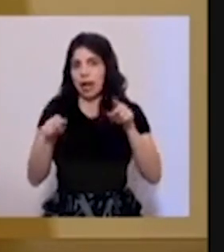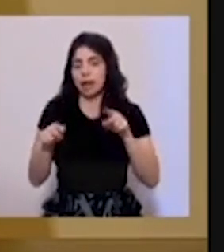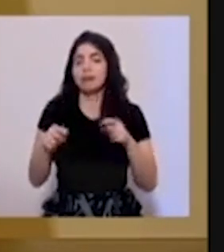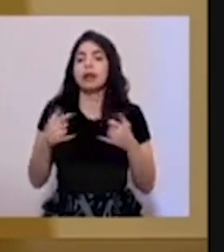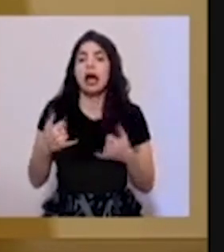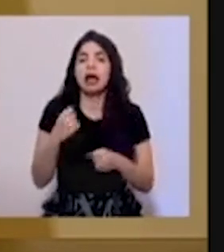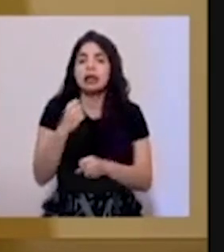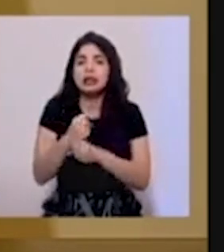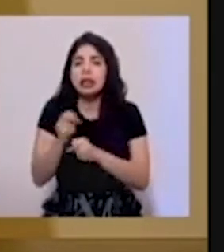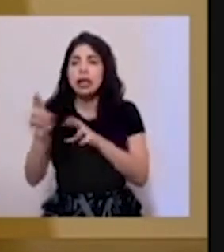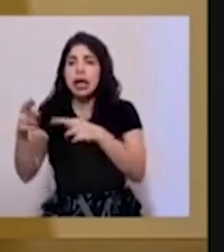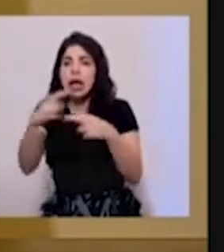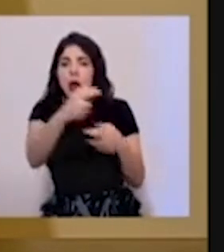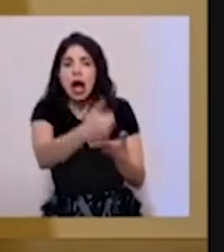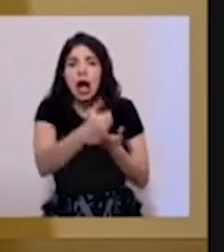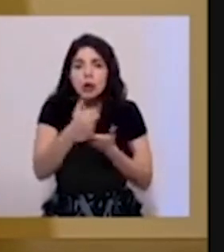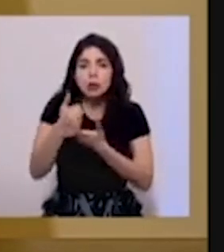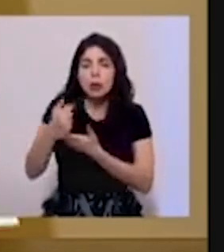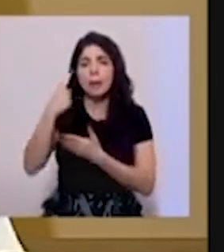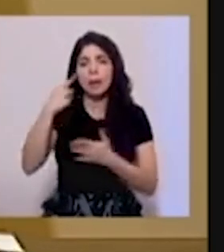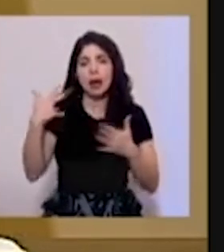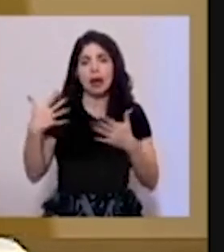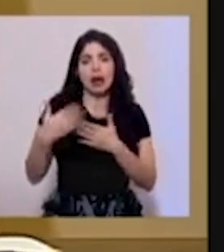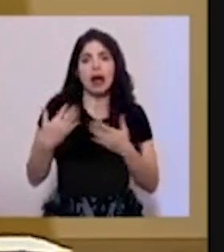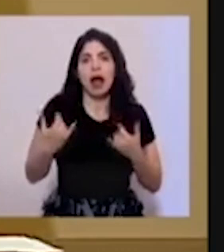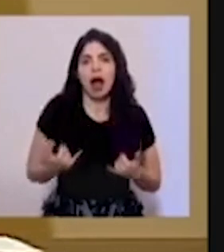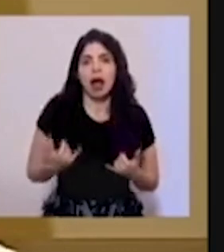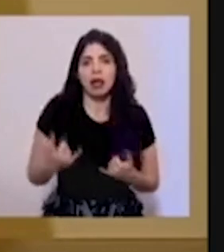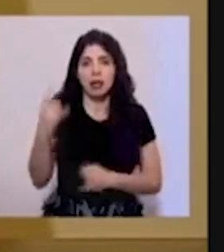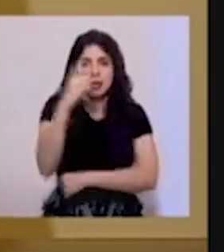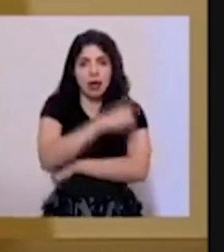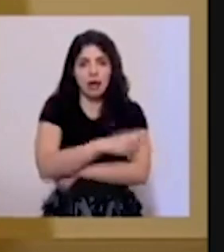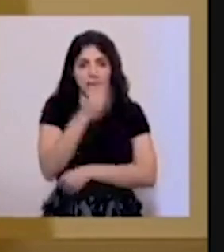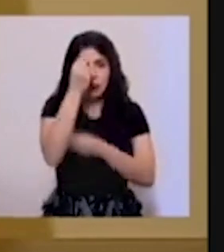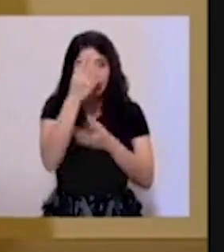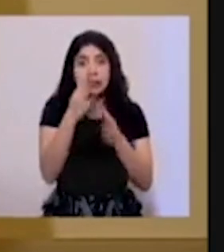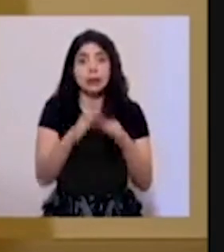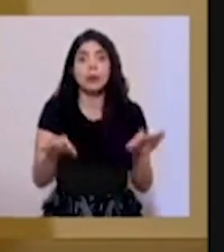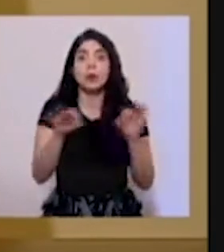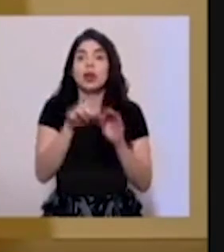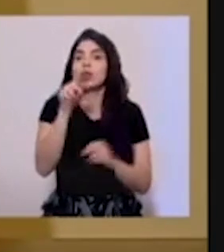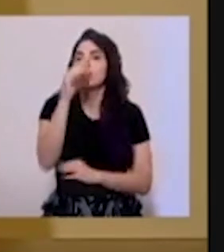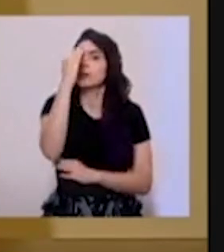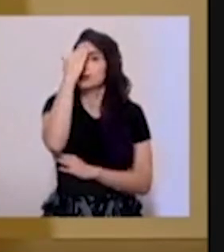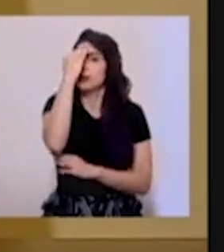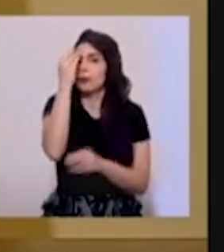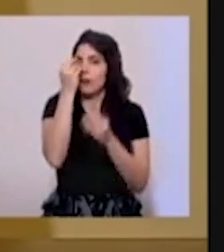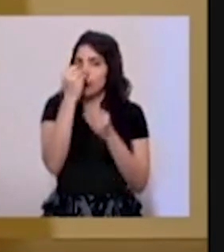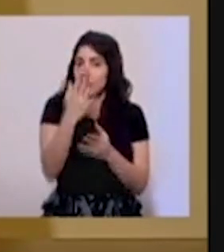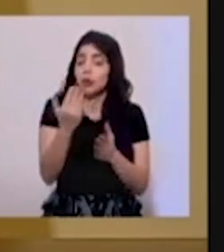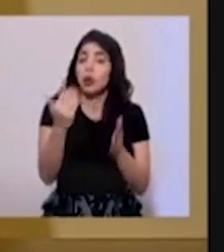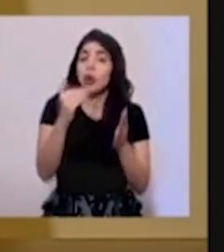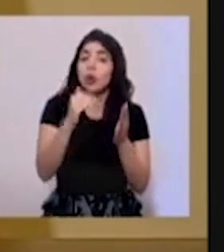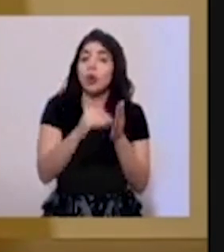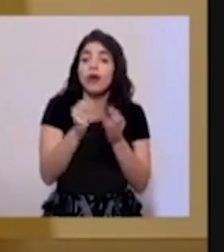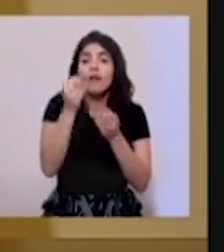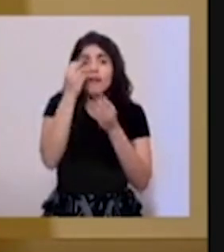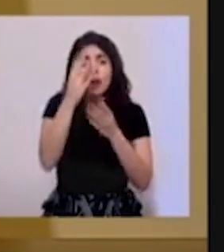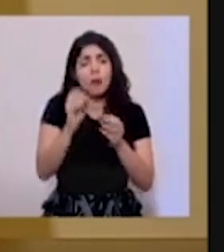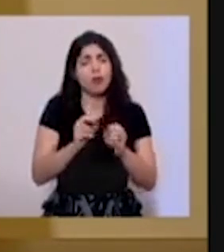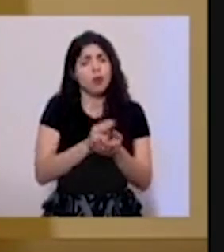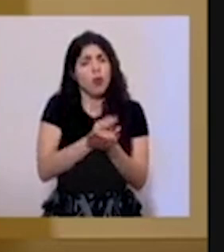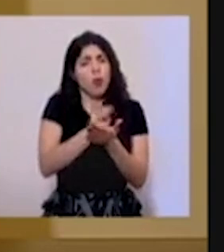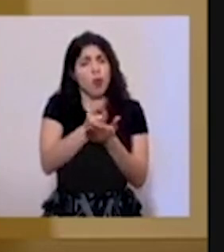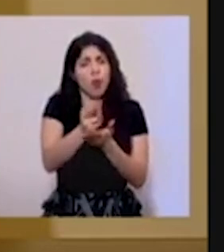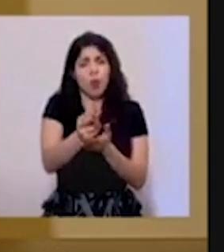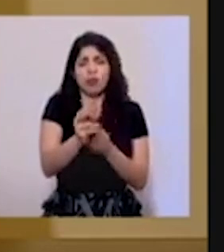trabaja con las regiones para ponernos al día. Entonces, es importante que conozcan esa información. Y nuevamente, la información es totalmente transparente,